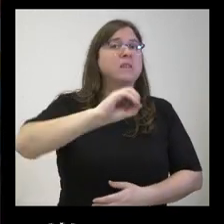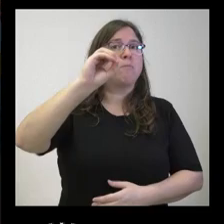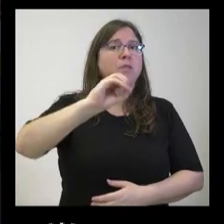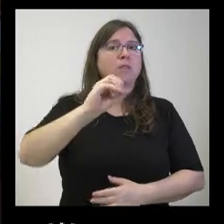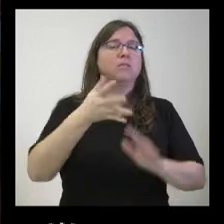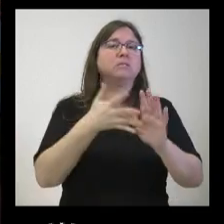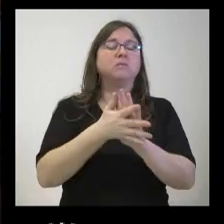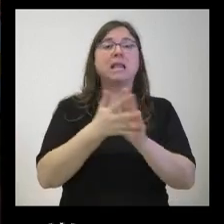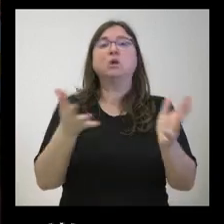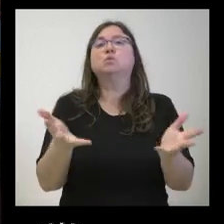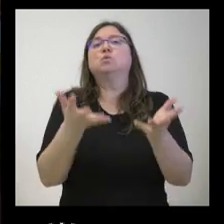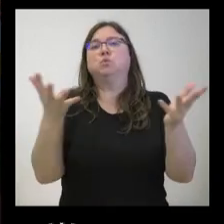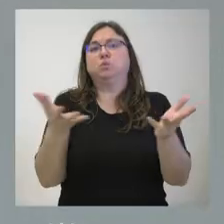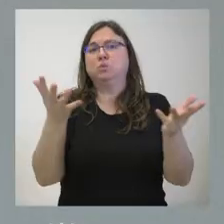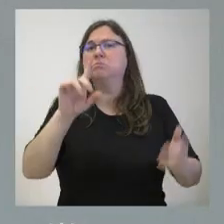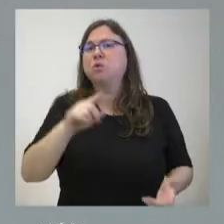superfluo también.